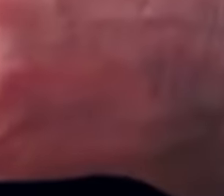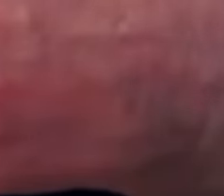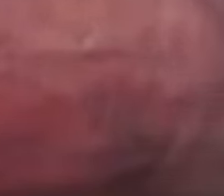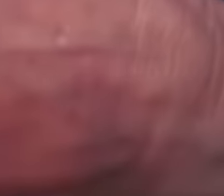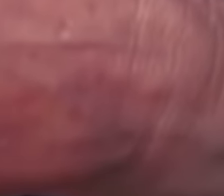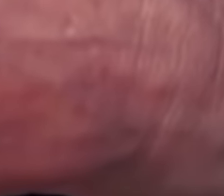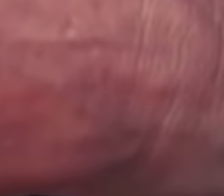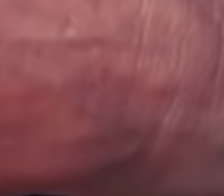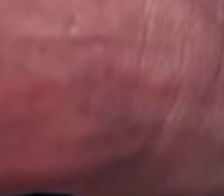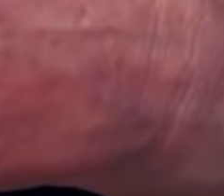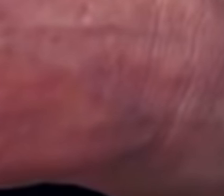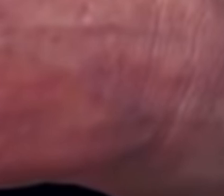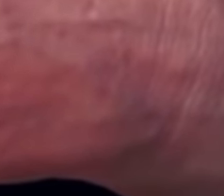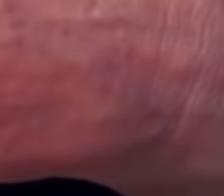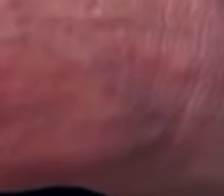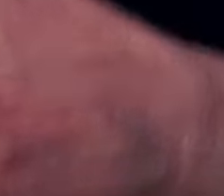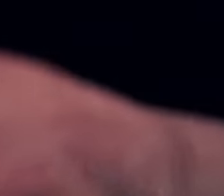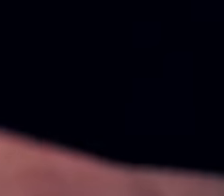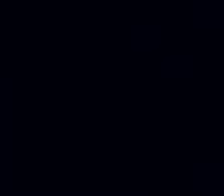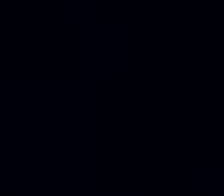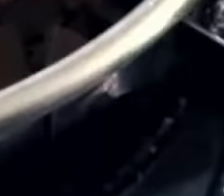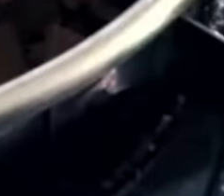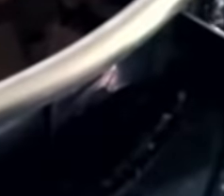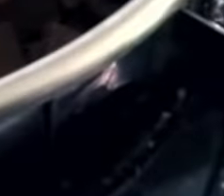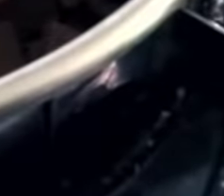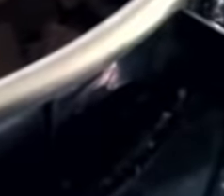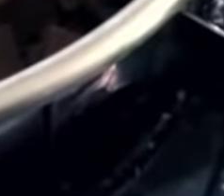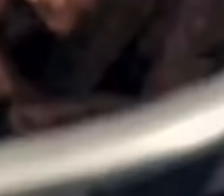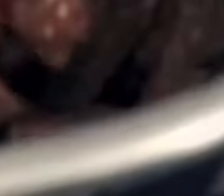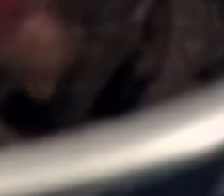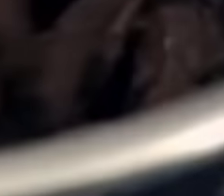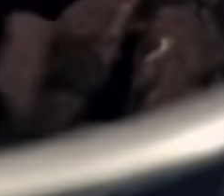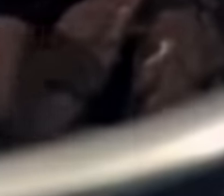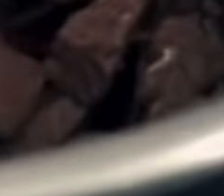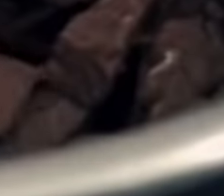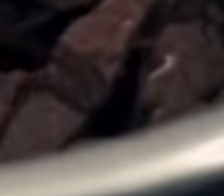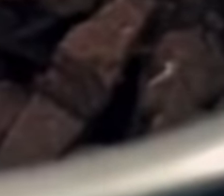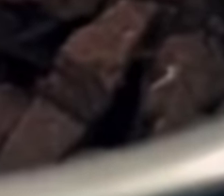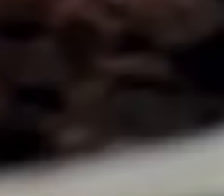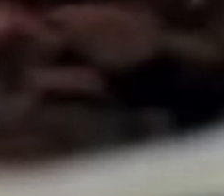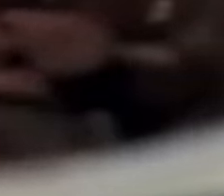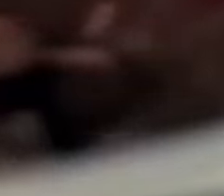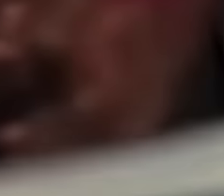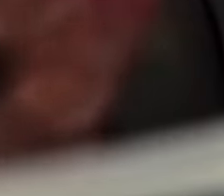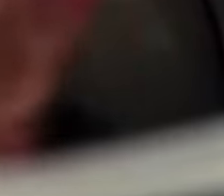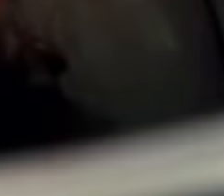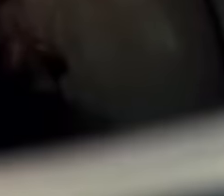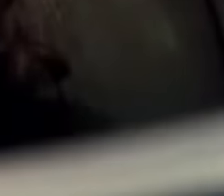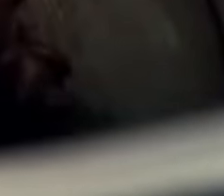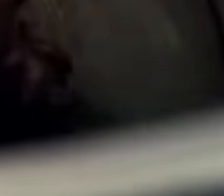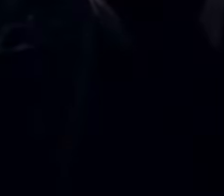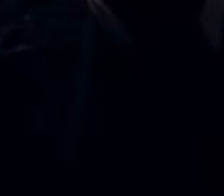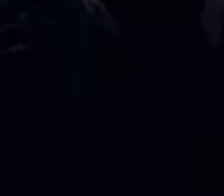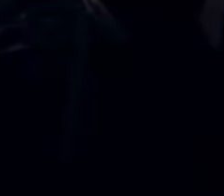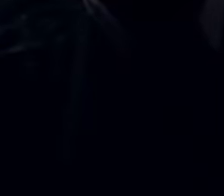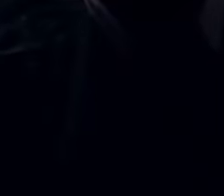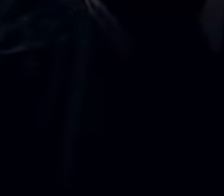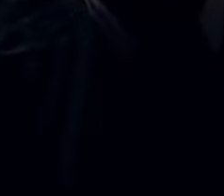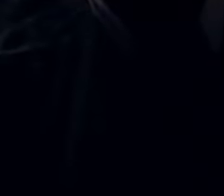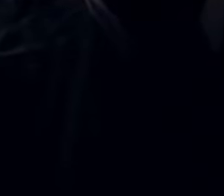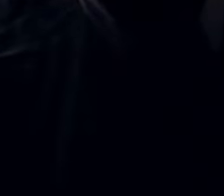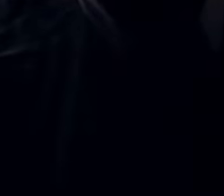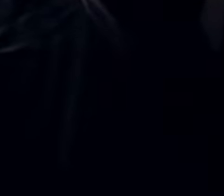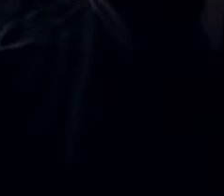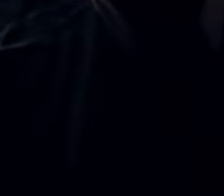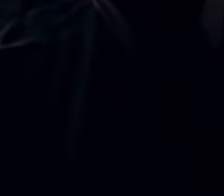como medida de calidad, entonces en realidad el sabor pasa a ser algo, no diría secundario, pero no es